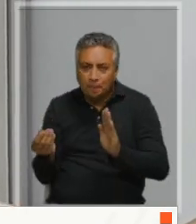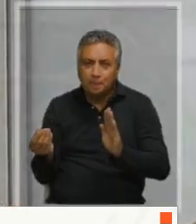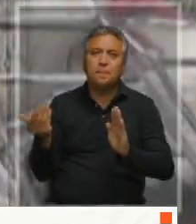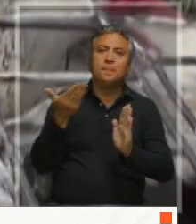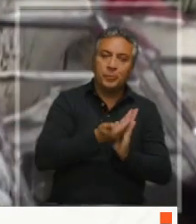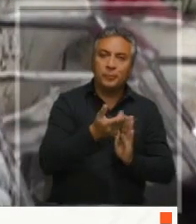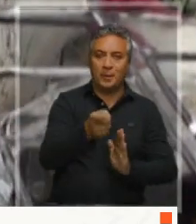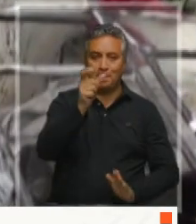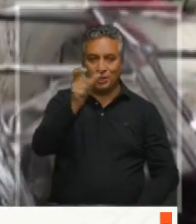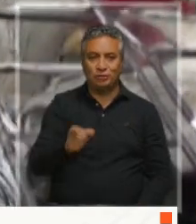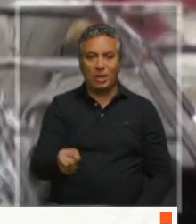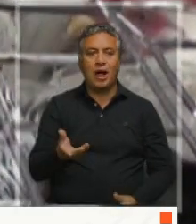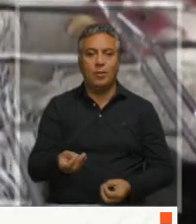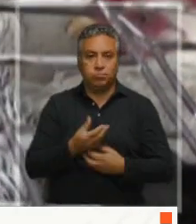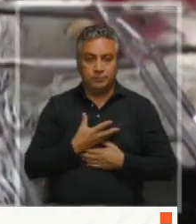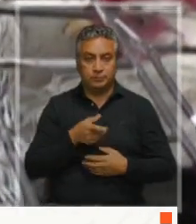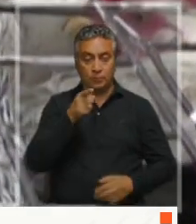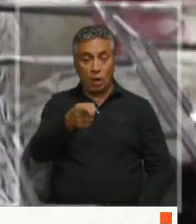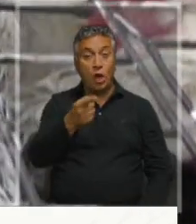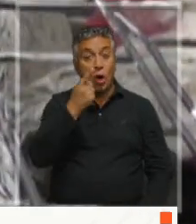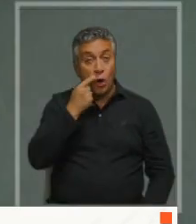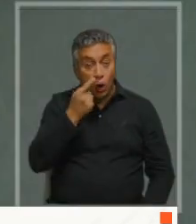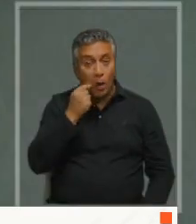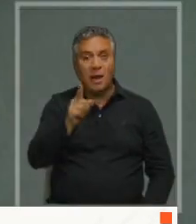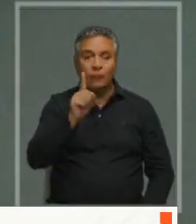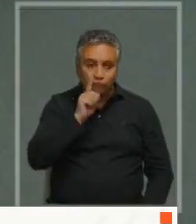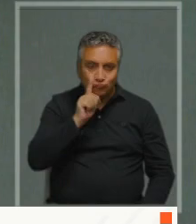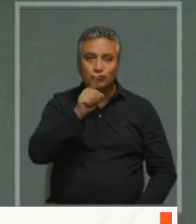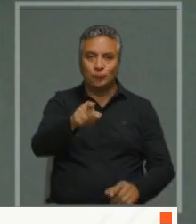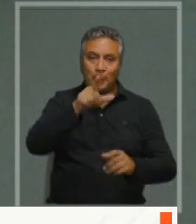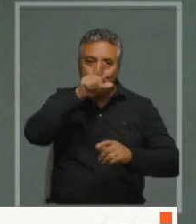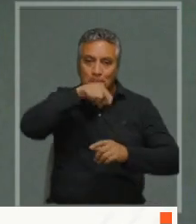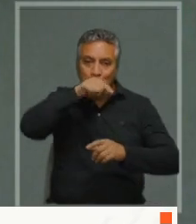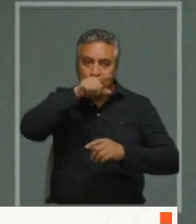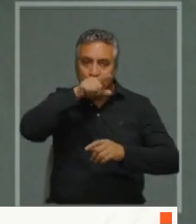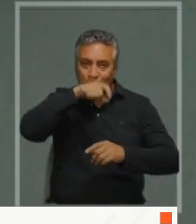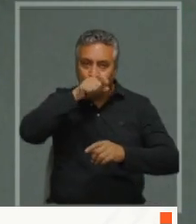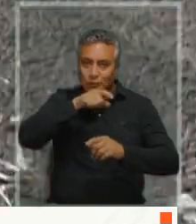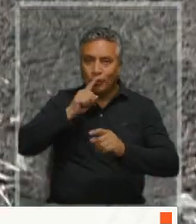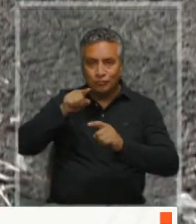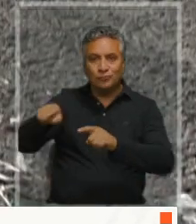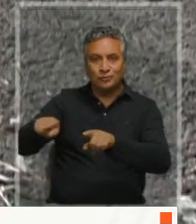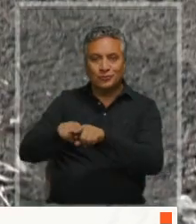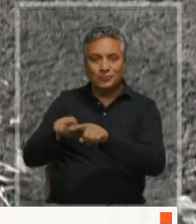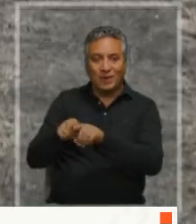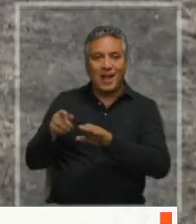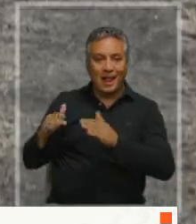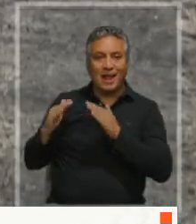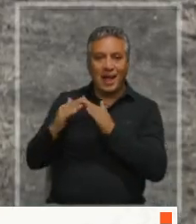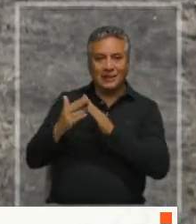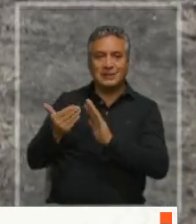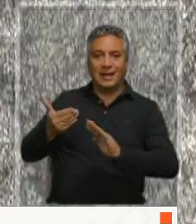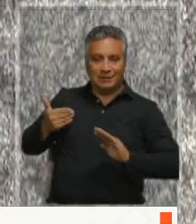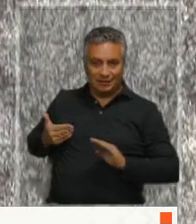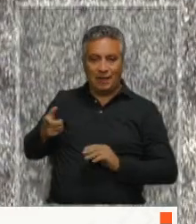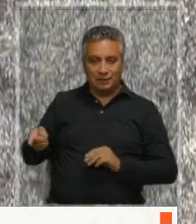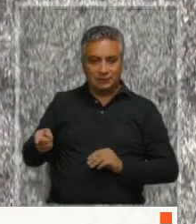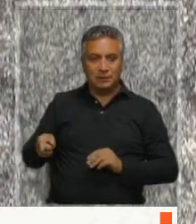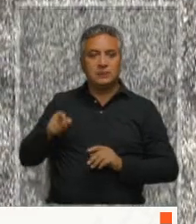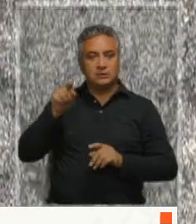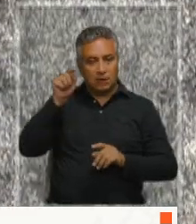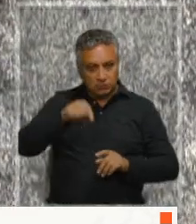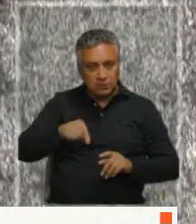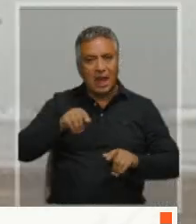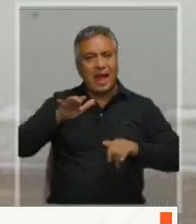de esta persona. Hombre que tendría aves en su patio. Desde el inicio del brote a fines de 2021, la Organización de Sanidad Animal